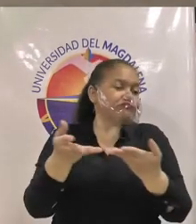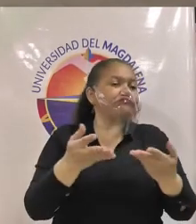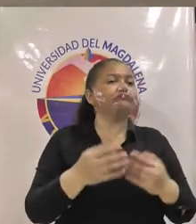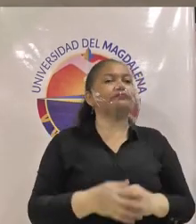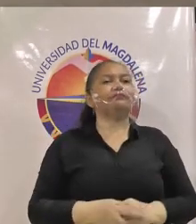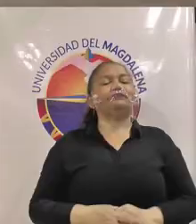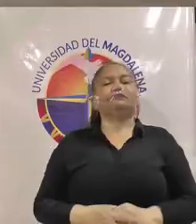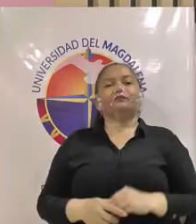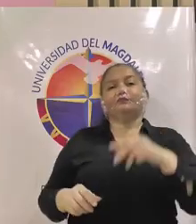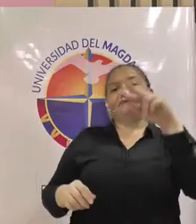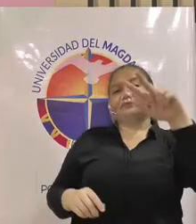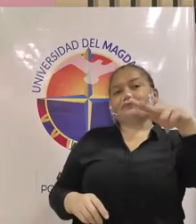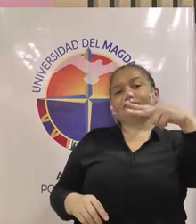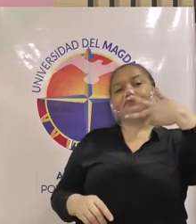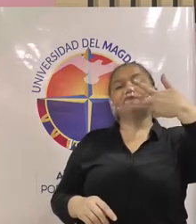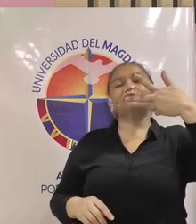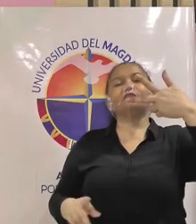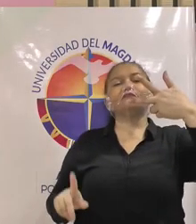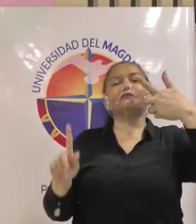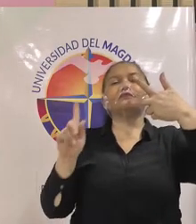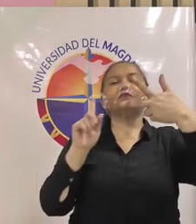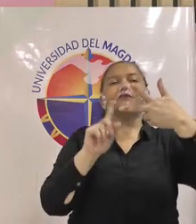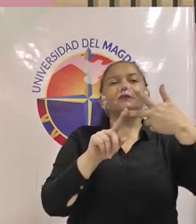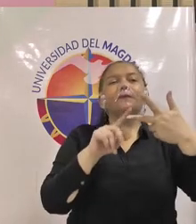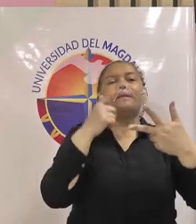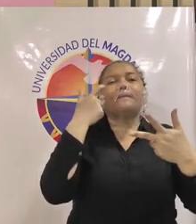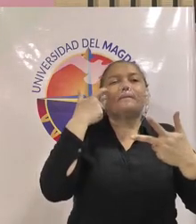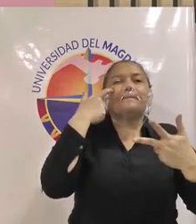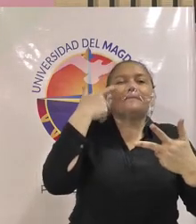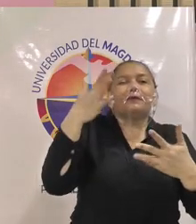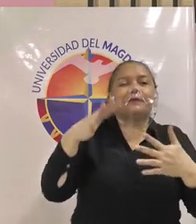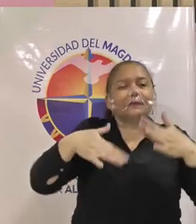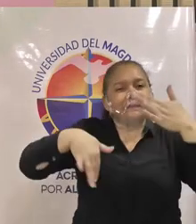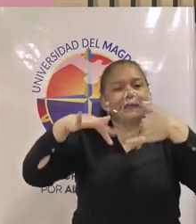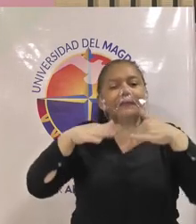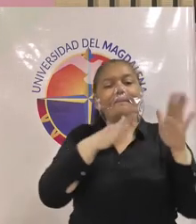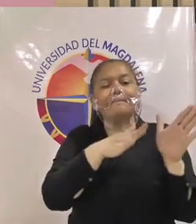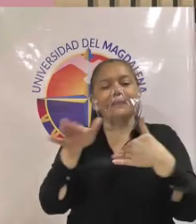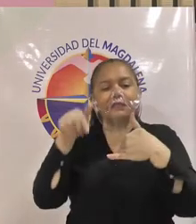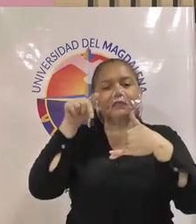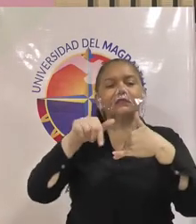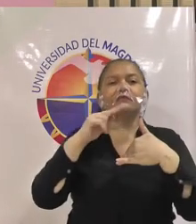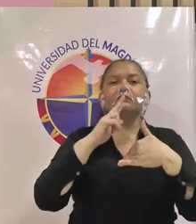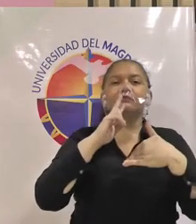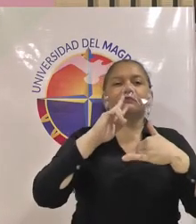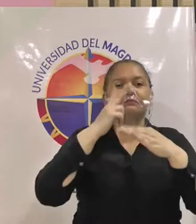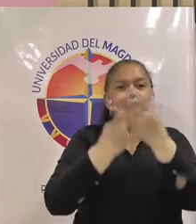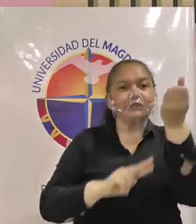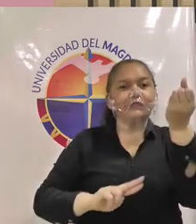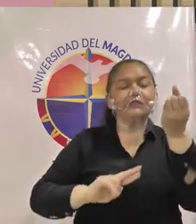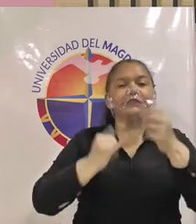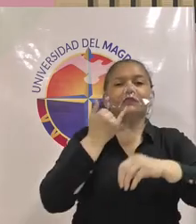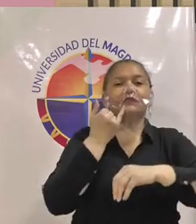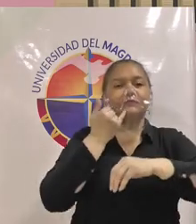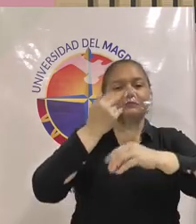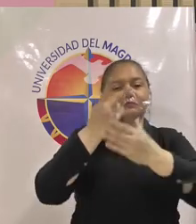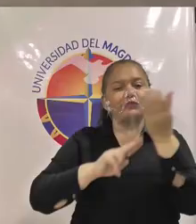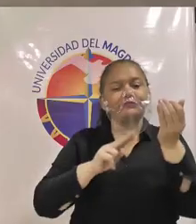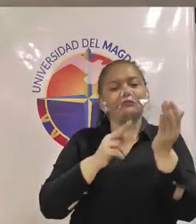qué propuestas tienen enfocadas al fortalecimiento del bilingüismo en los programas académicos